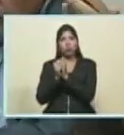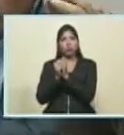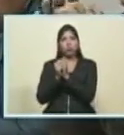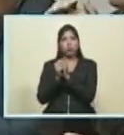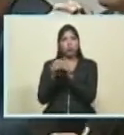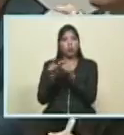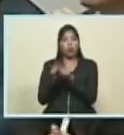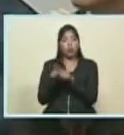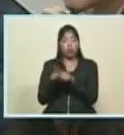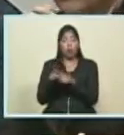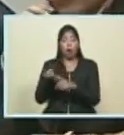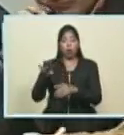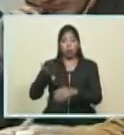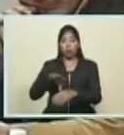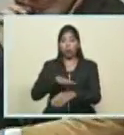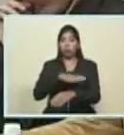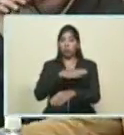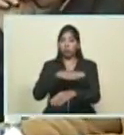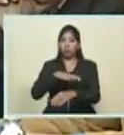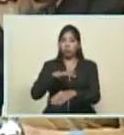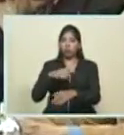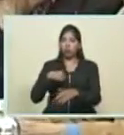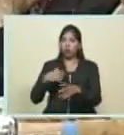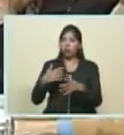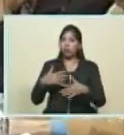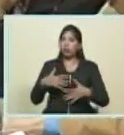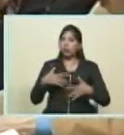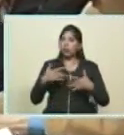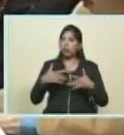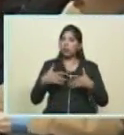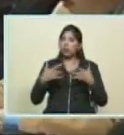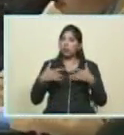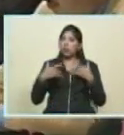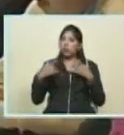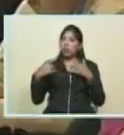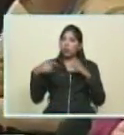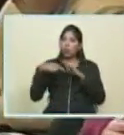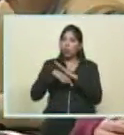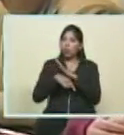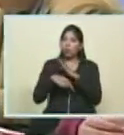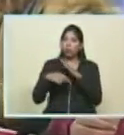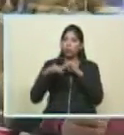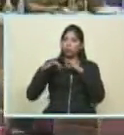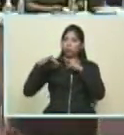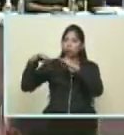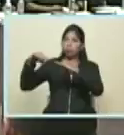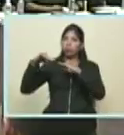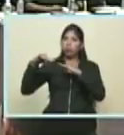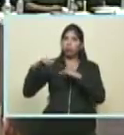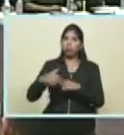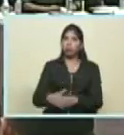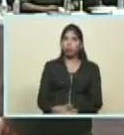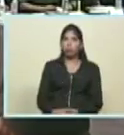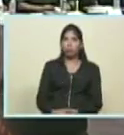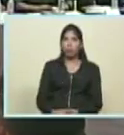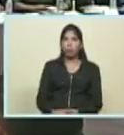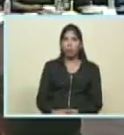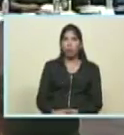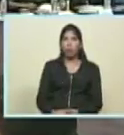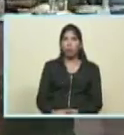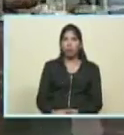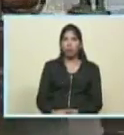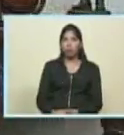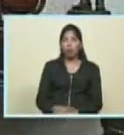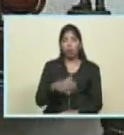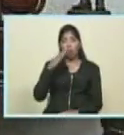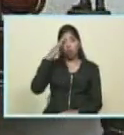cantan el Corán yo siento como que canto con ellos lo siento profundo en el alma el canto del Corán la palabra